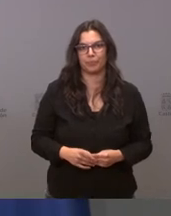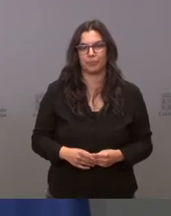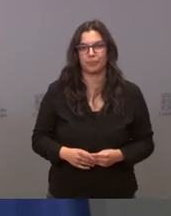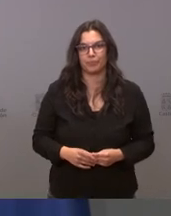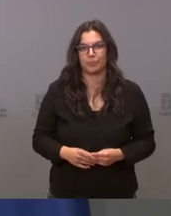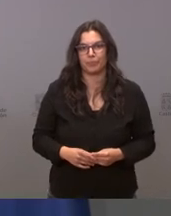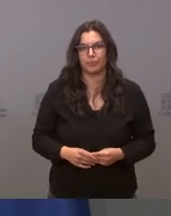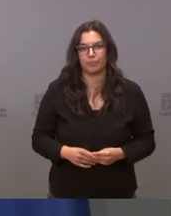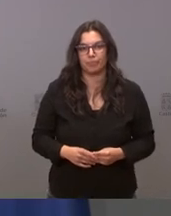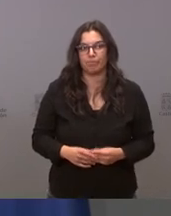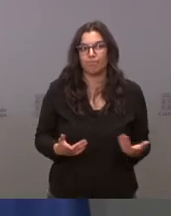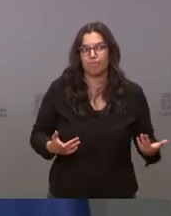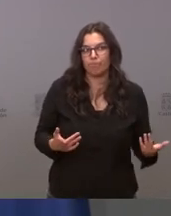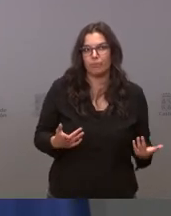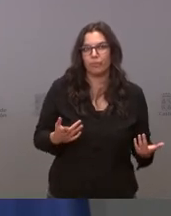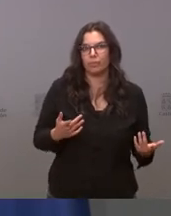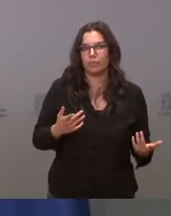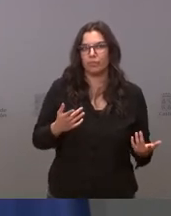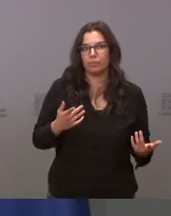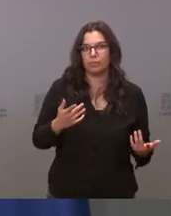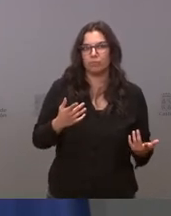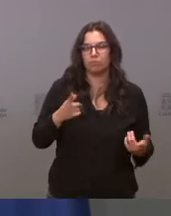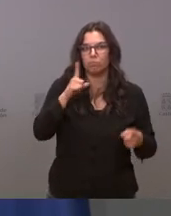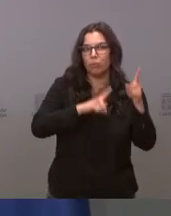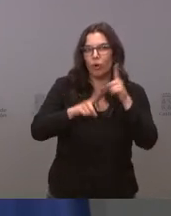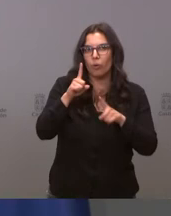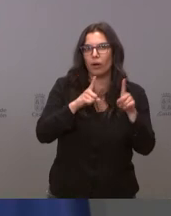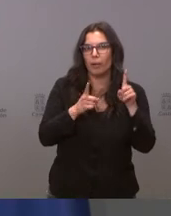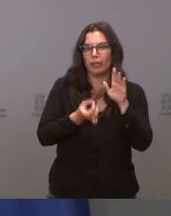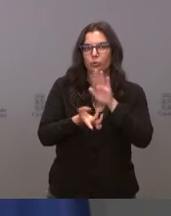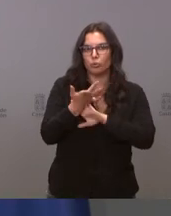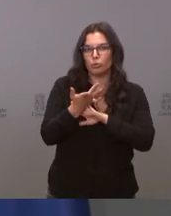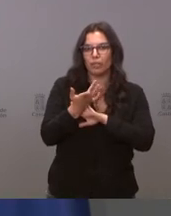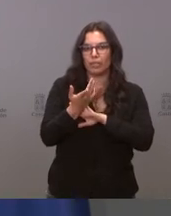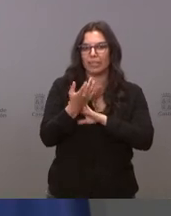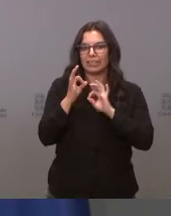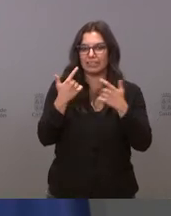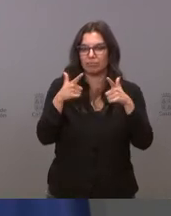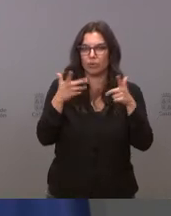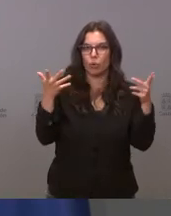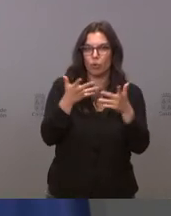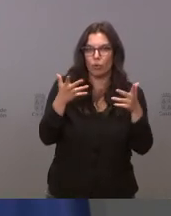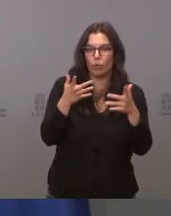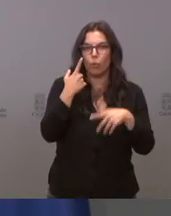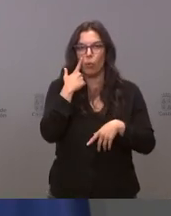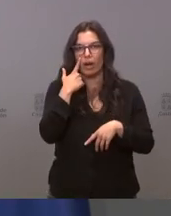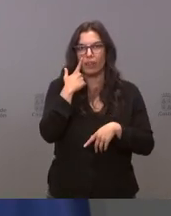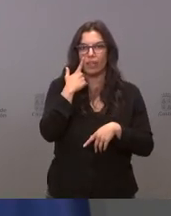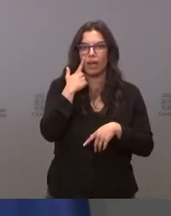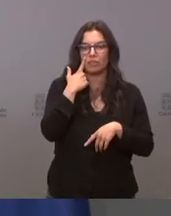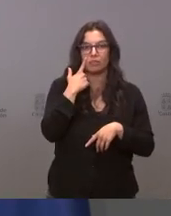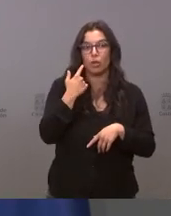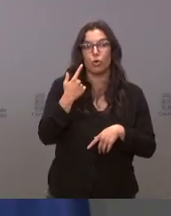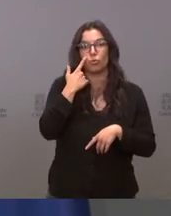no nos consta no hay incidencias en el parte de las guardias del hospital ni el supervisor de